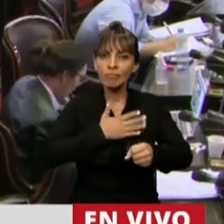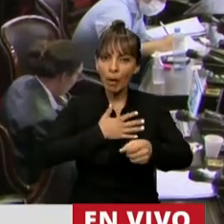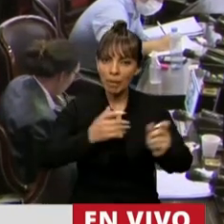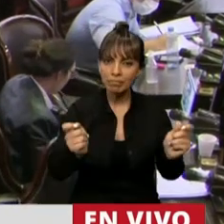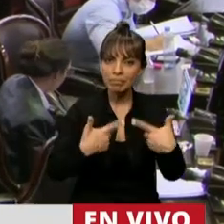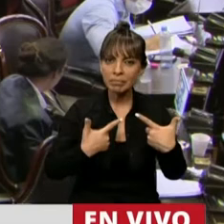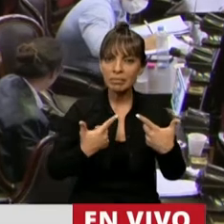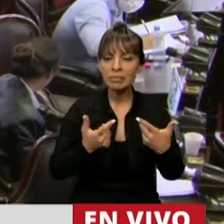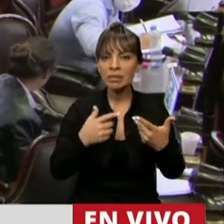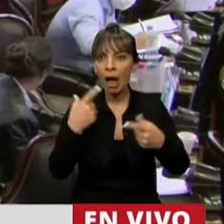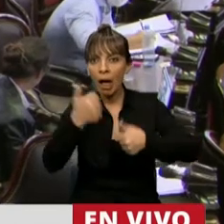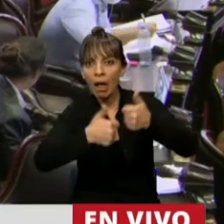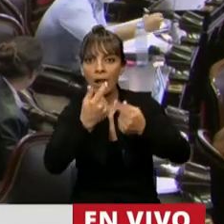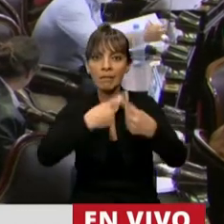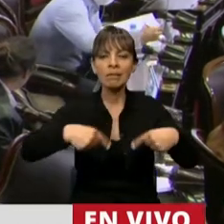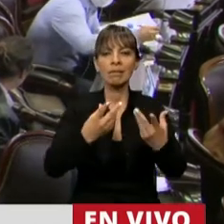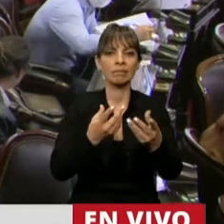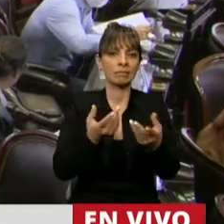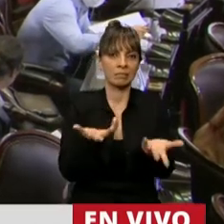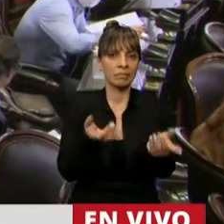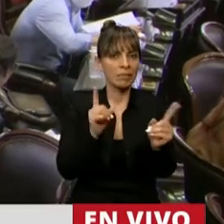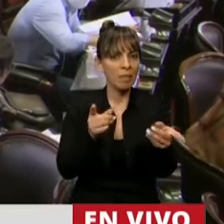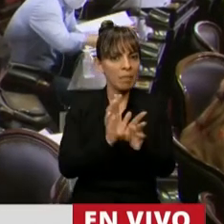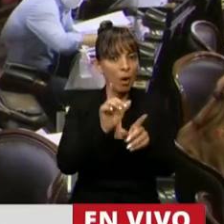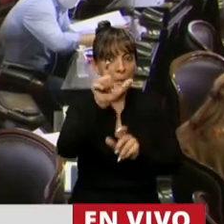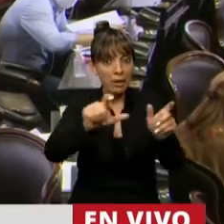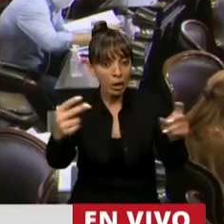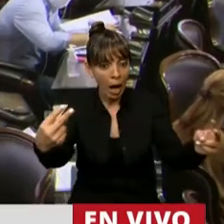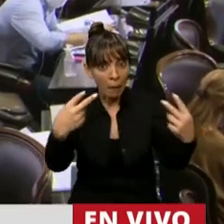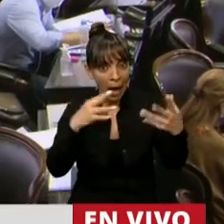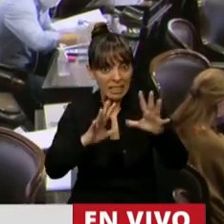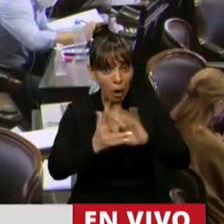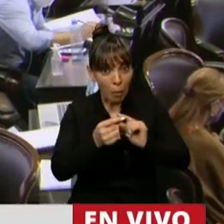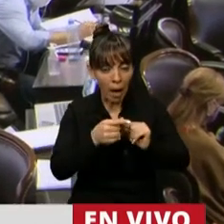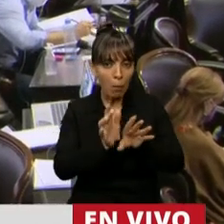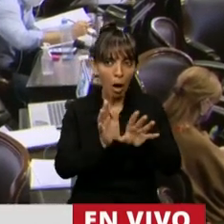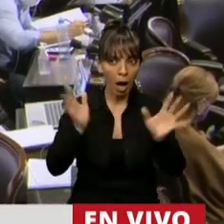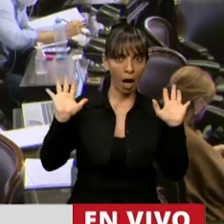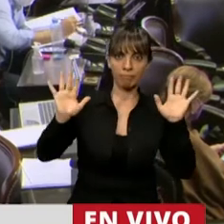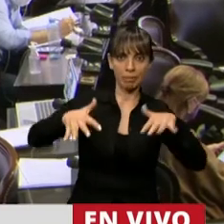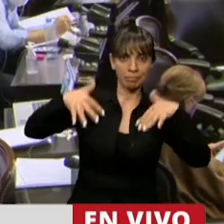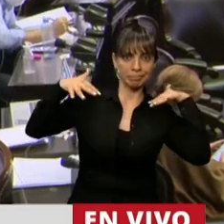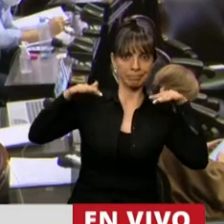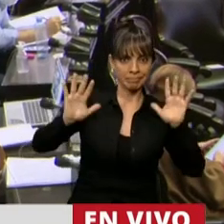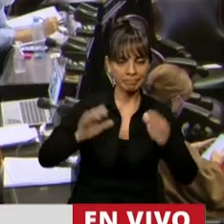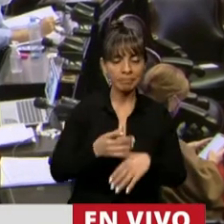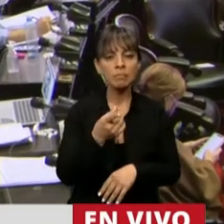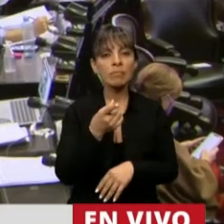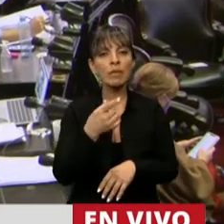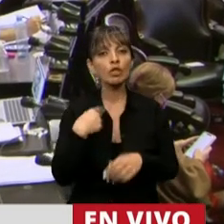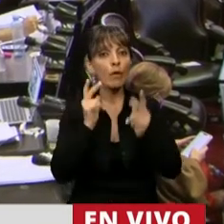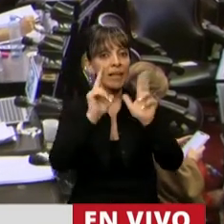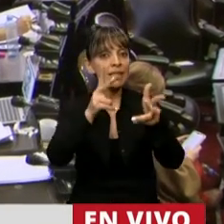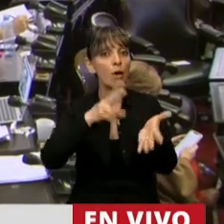más que espantar a nuestros emprendedores. Le voy a dar una mala noticia porque lo acaba de